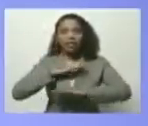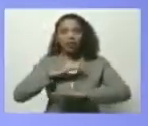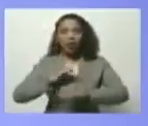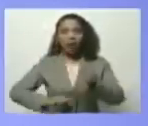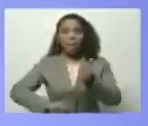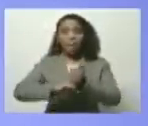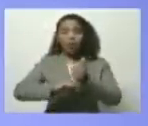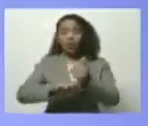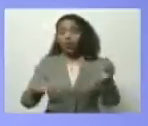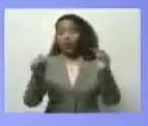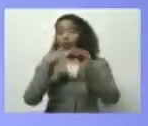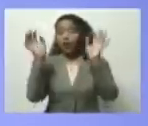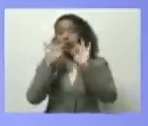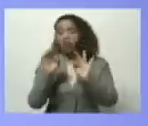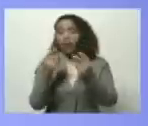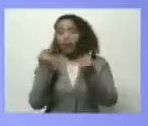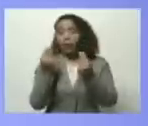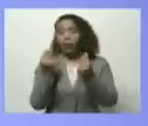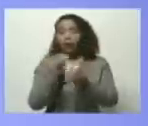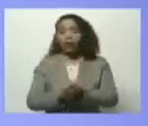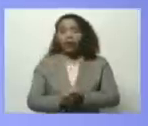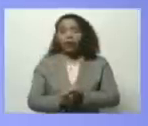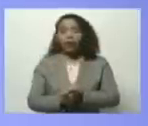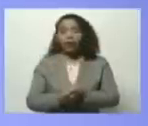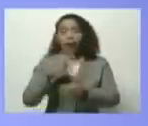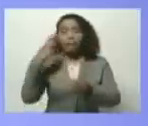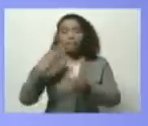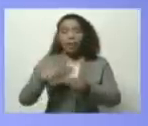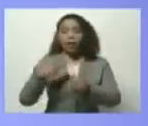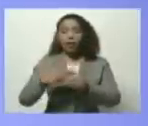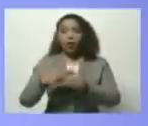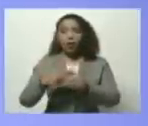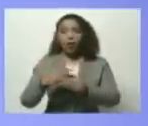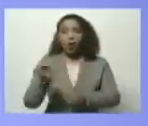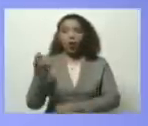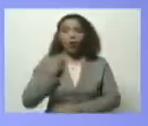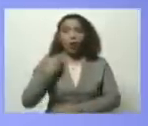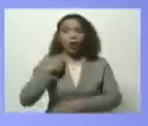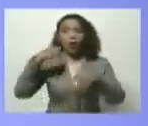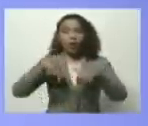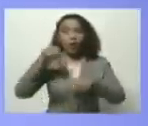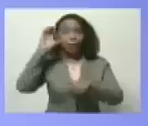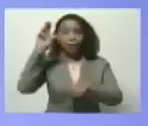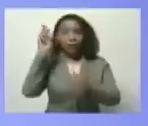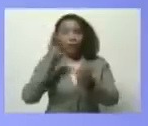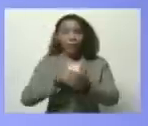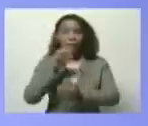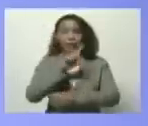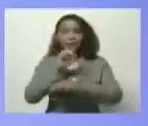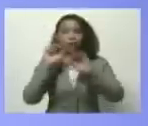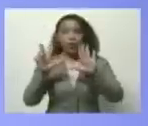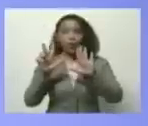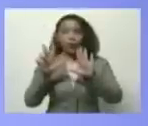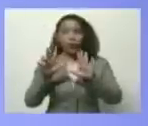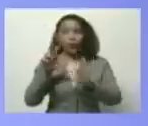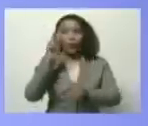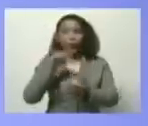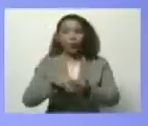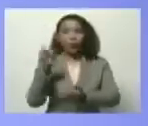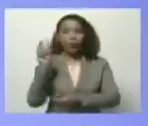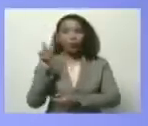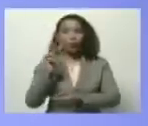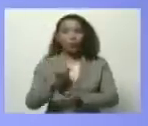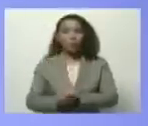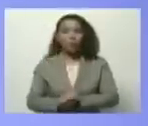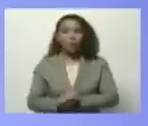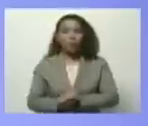respaldo igualmente de la criptomoneda el petro los jubilados del país entre 2018 y 2022 también